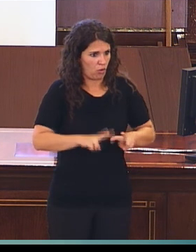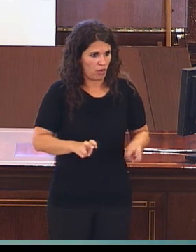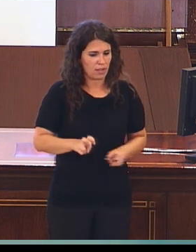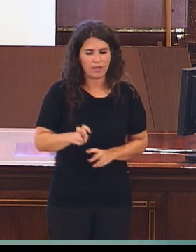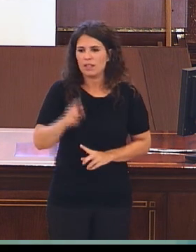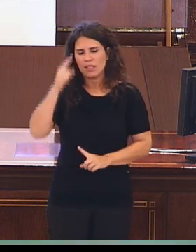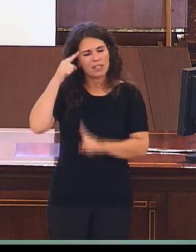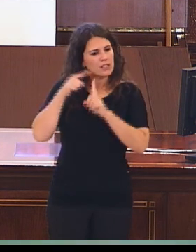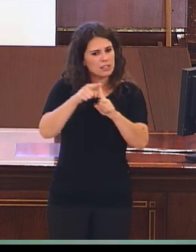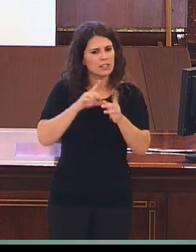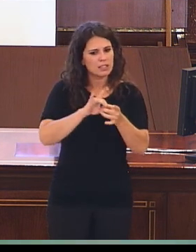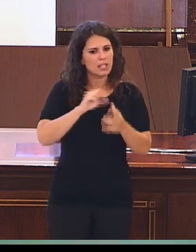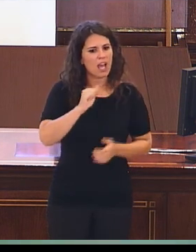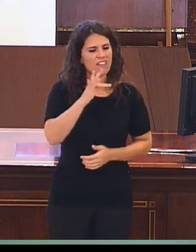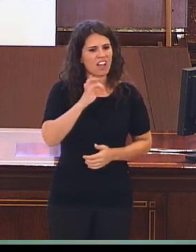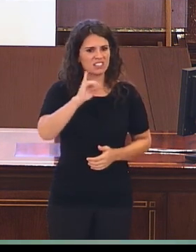AFASI.